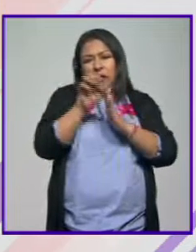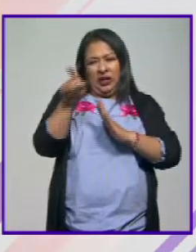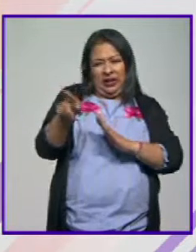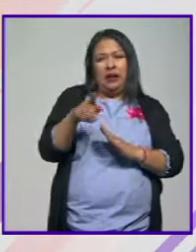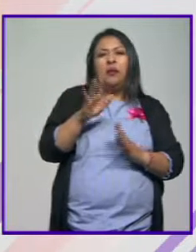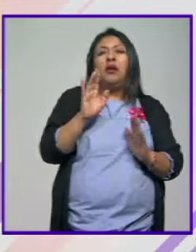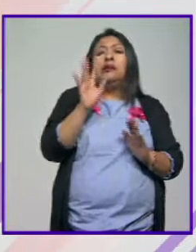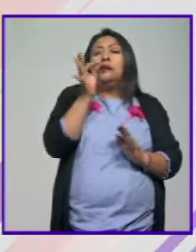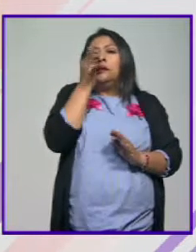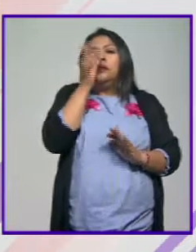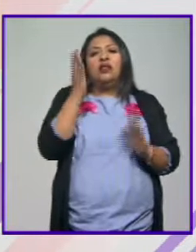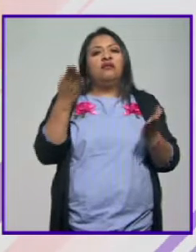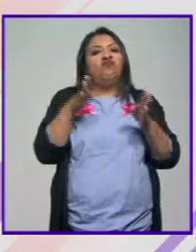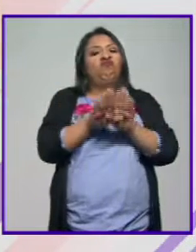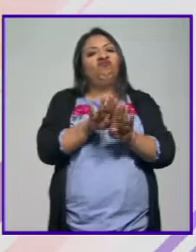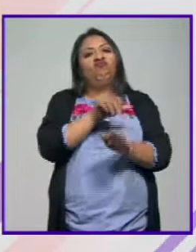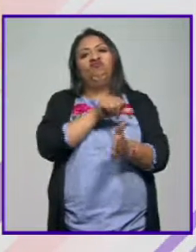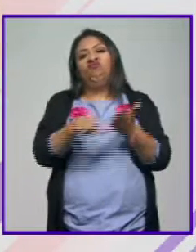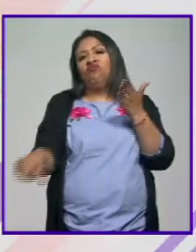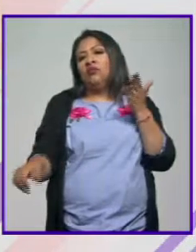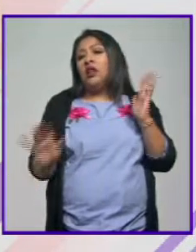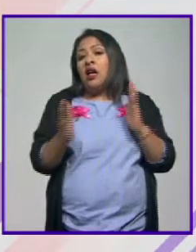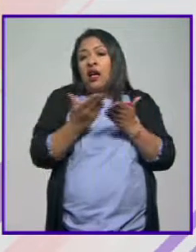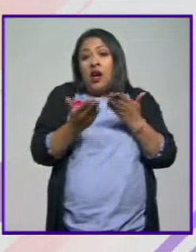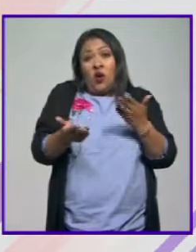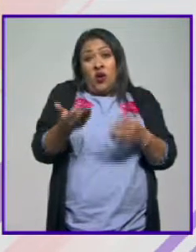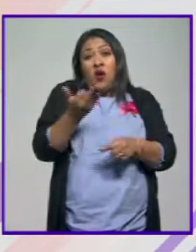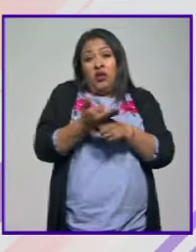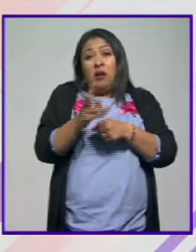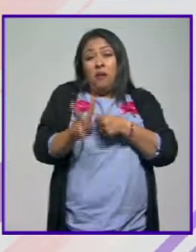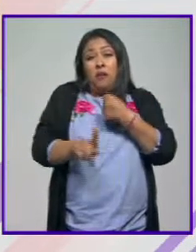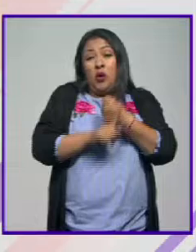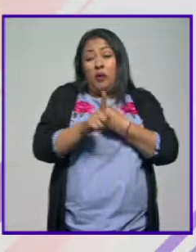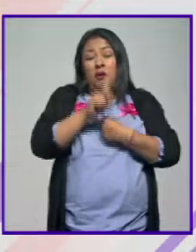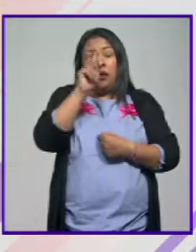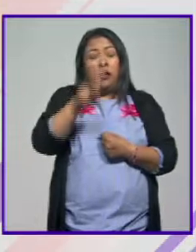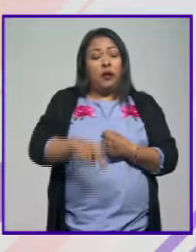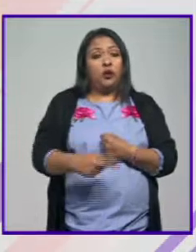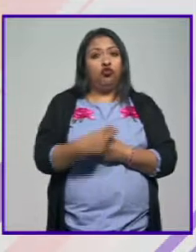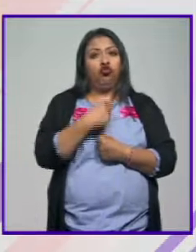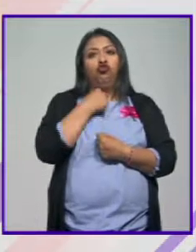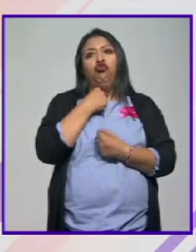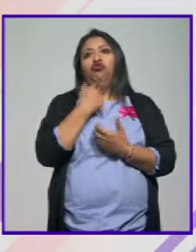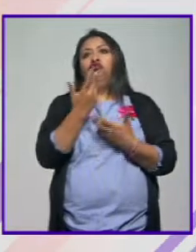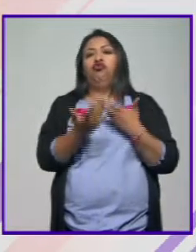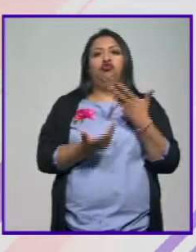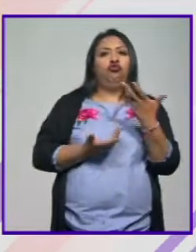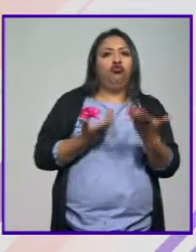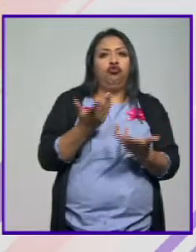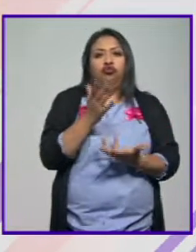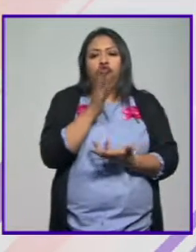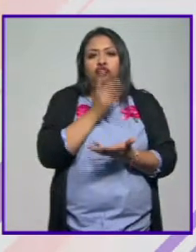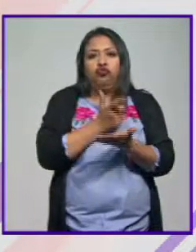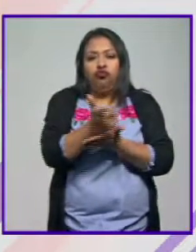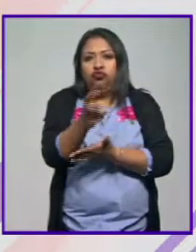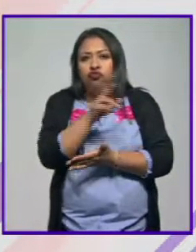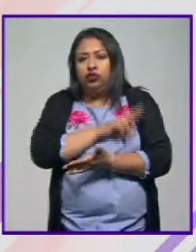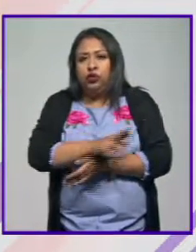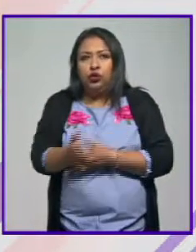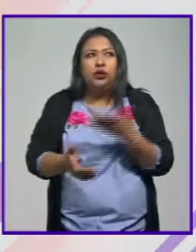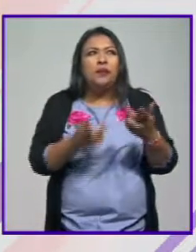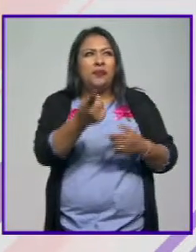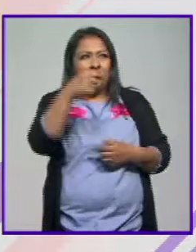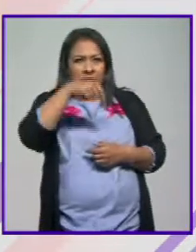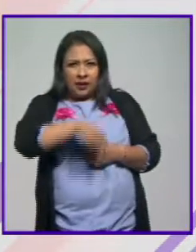este, ha estado a punto de cerrar y ahora mismo lo está, porque está en una situación de una crisis que no le permite ni siquiera pagar la renta. Lo manifestó,